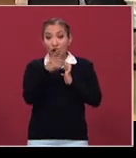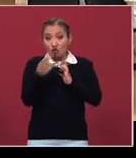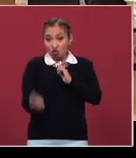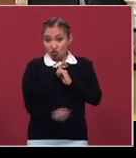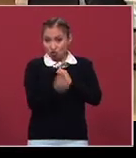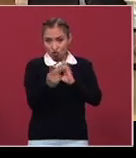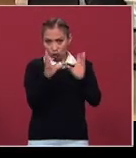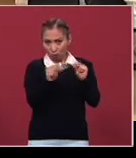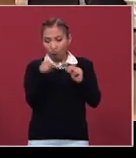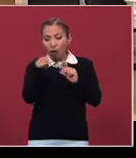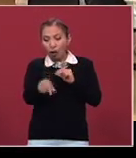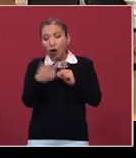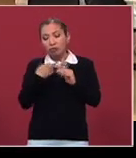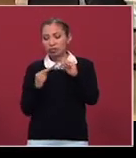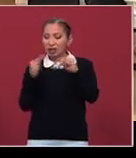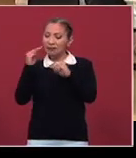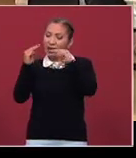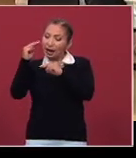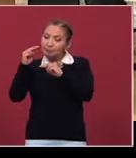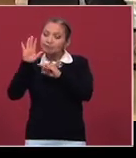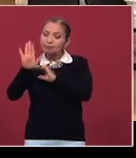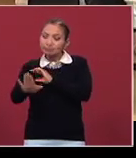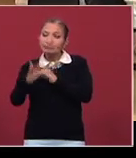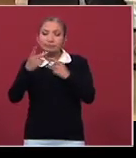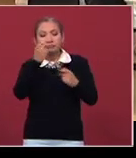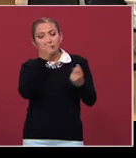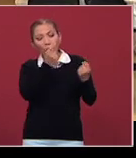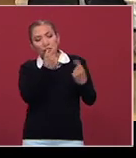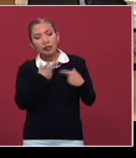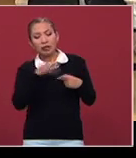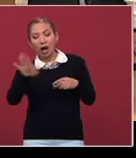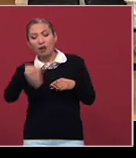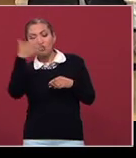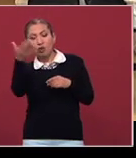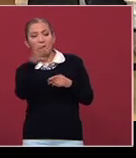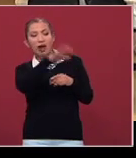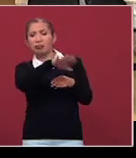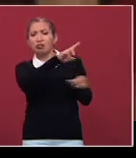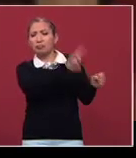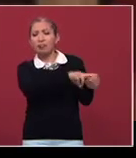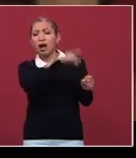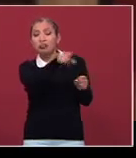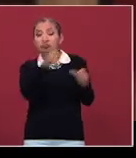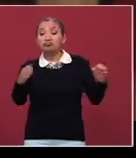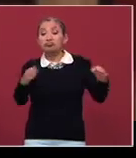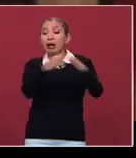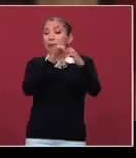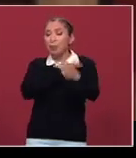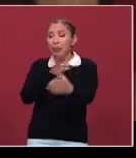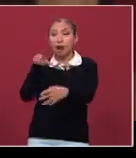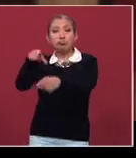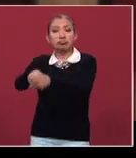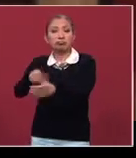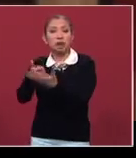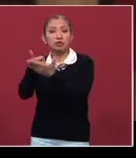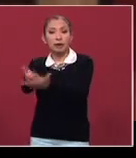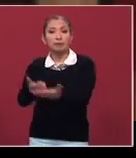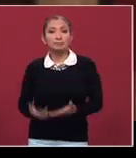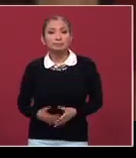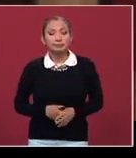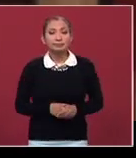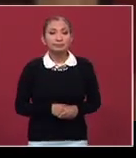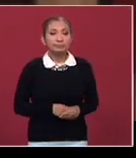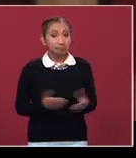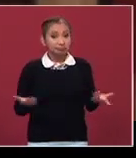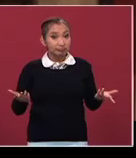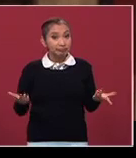permanente, tendrá algunos grados, ¿no? Y habrá gente fuera del servicio que en caso de alguna emergencia puedan sumarse a esta guardia nacional,